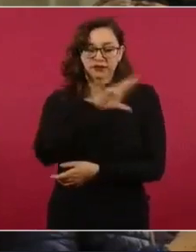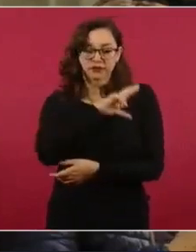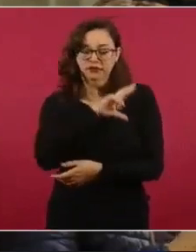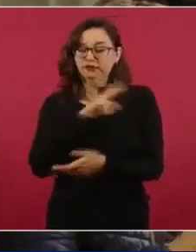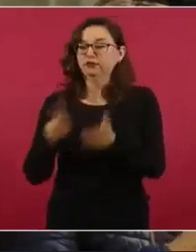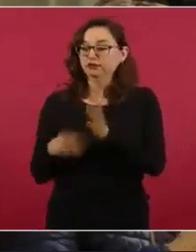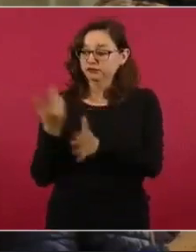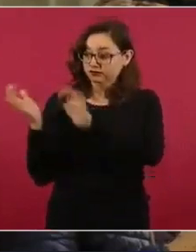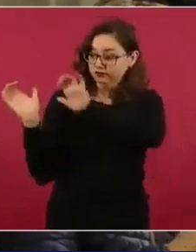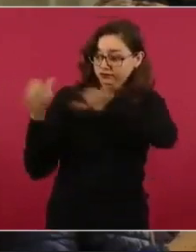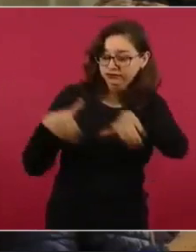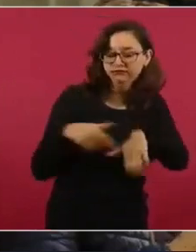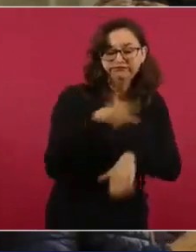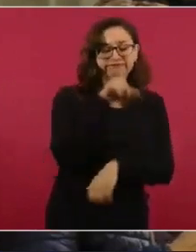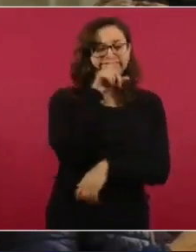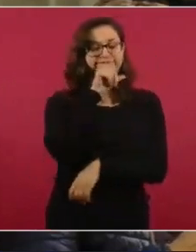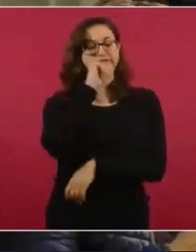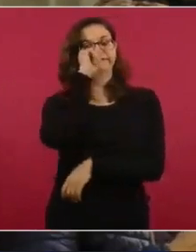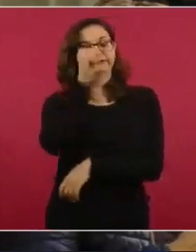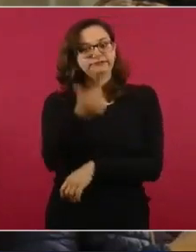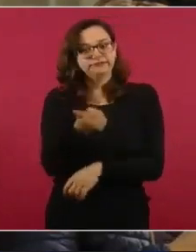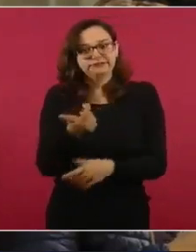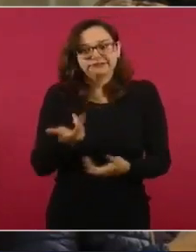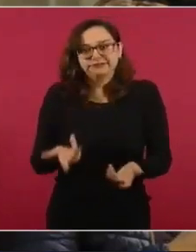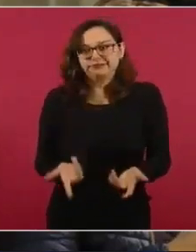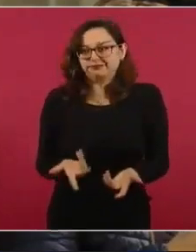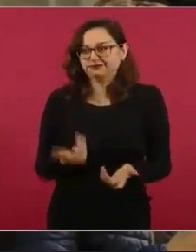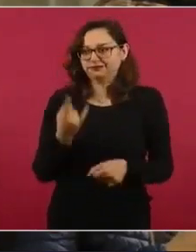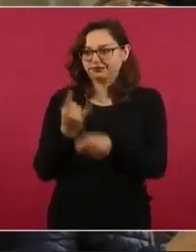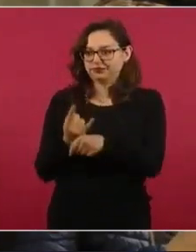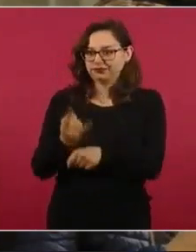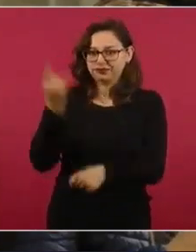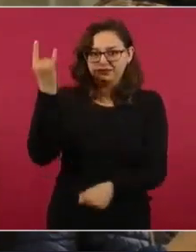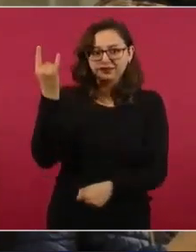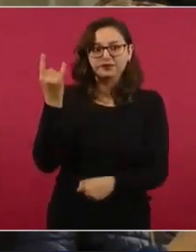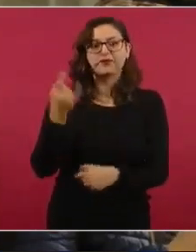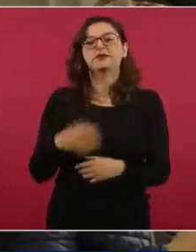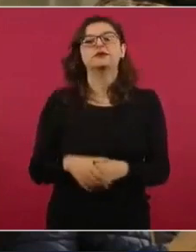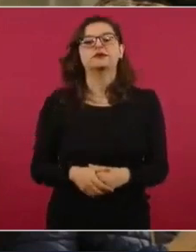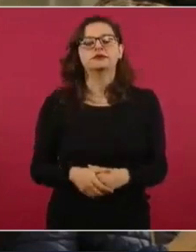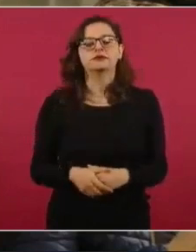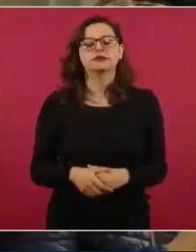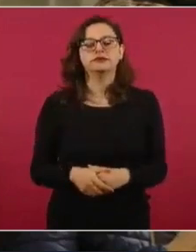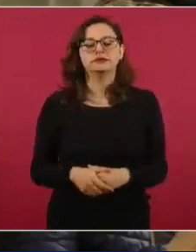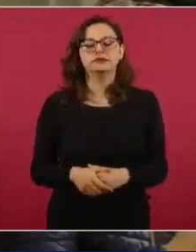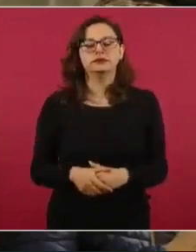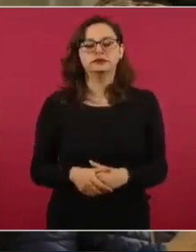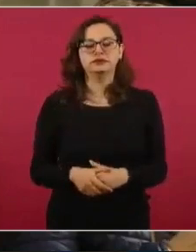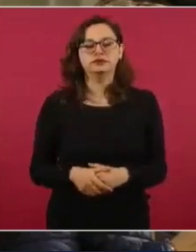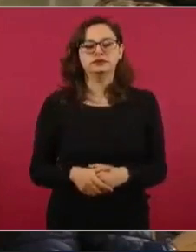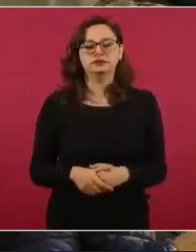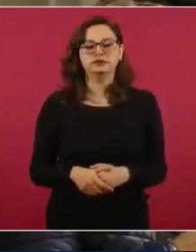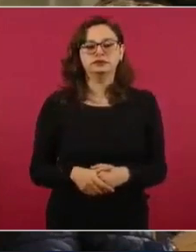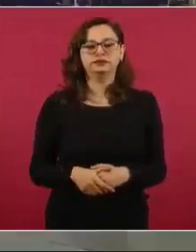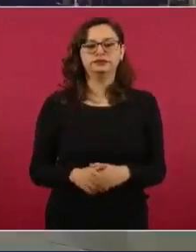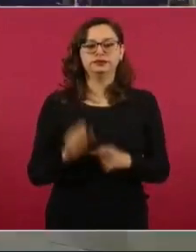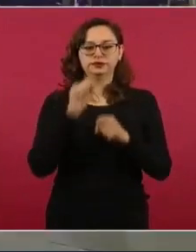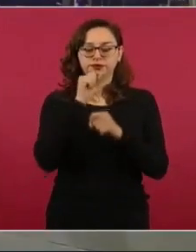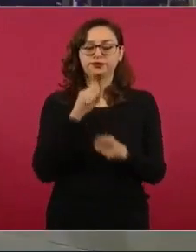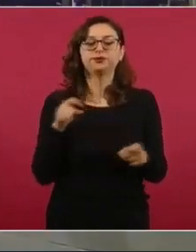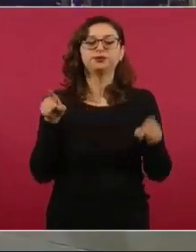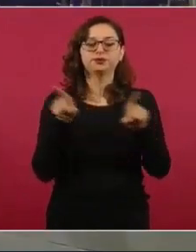muchos más. Igualmente, presidente, con el líder sindical